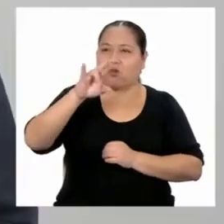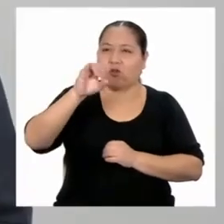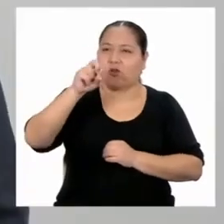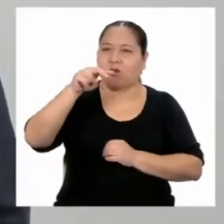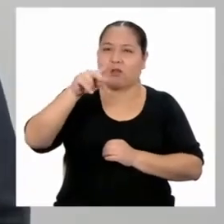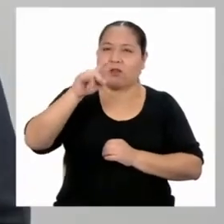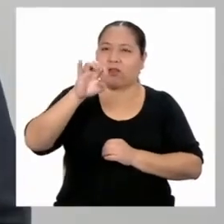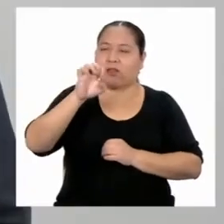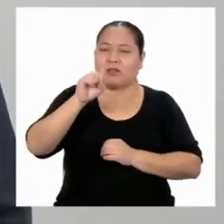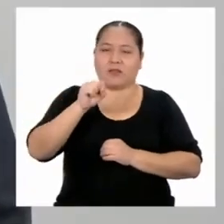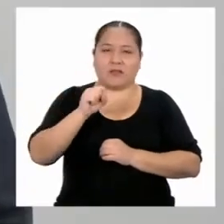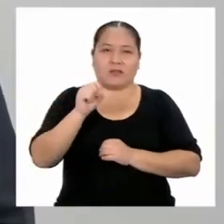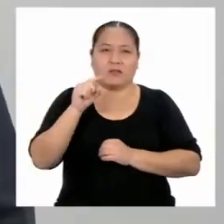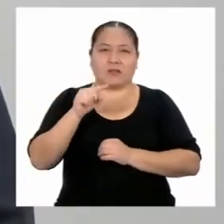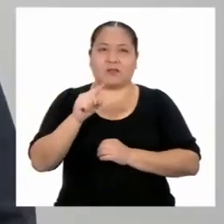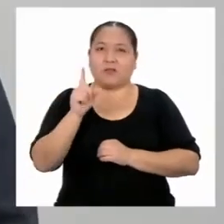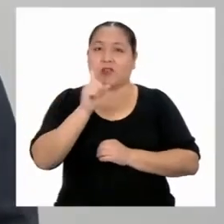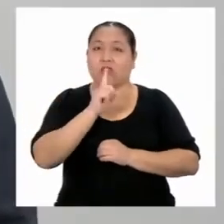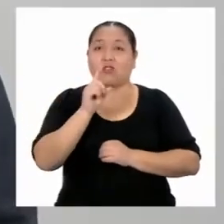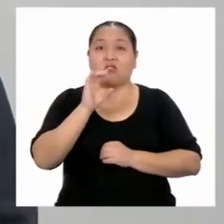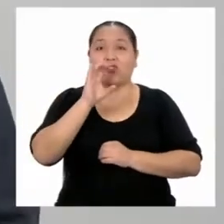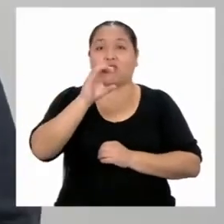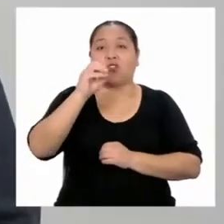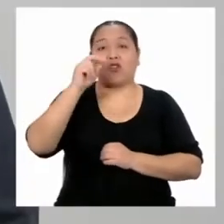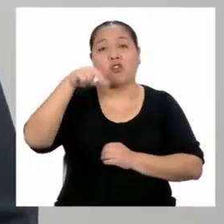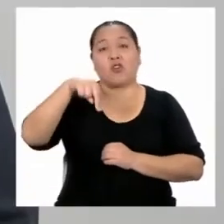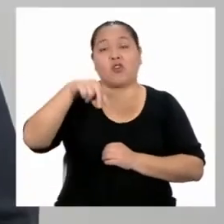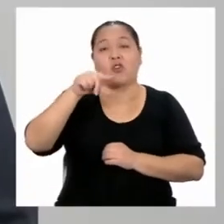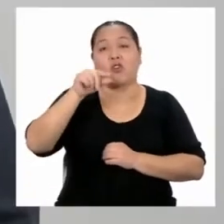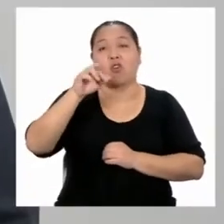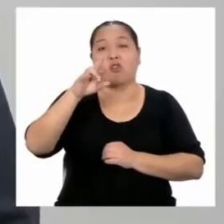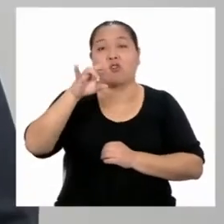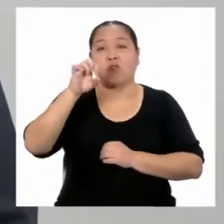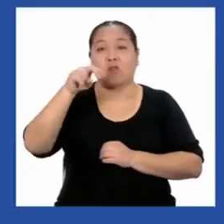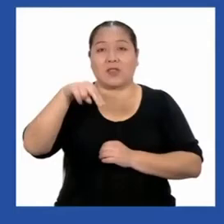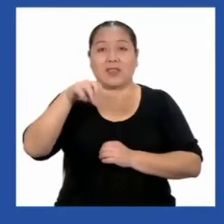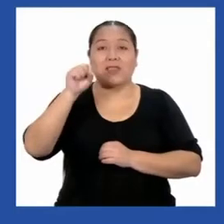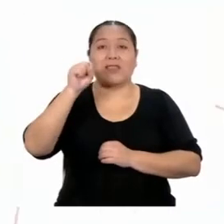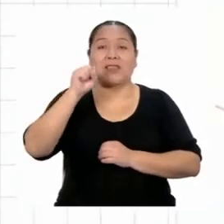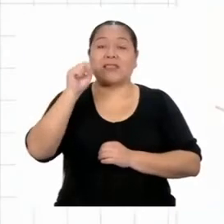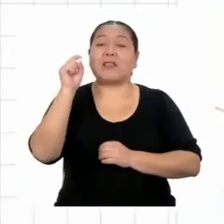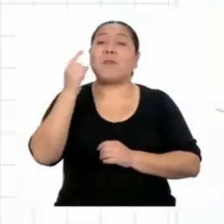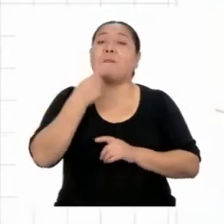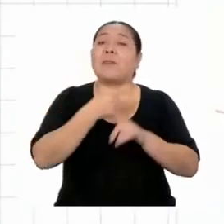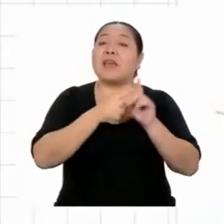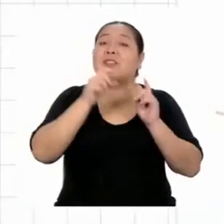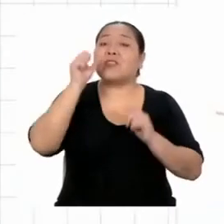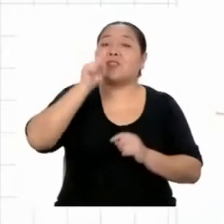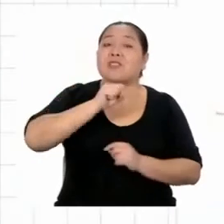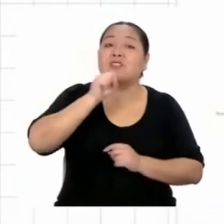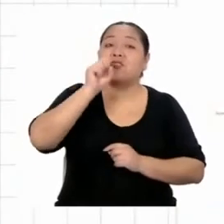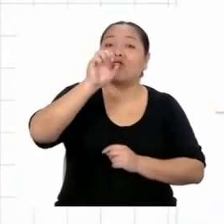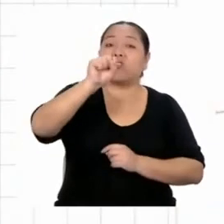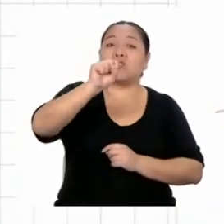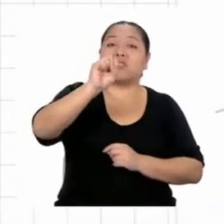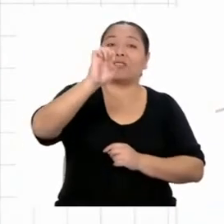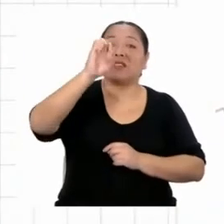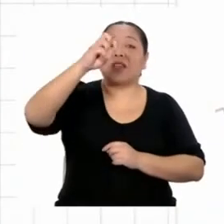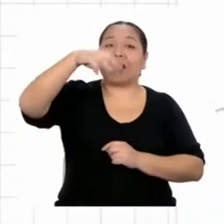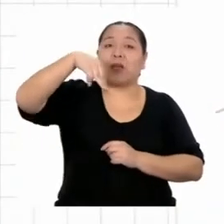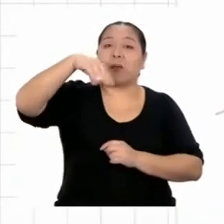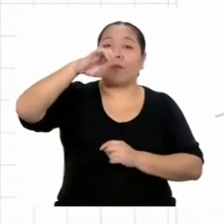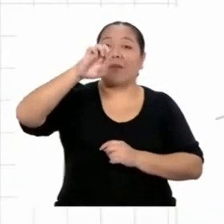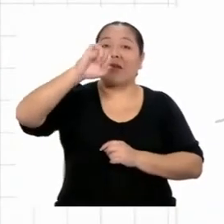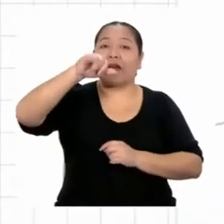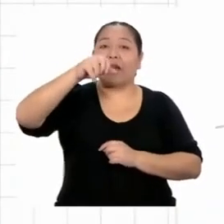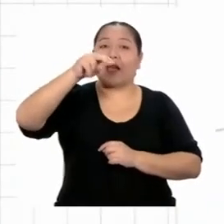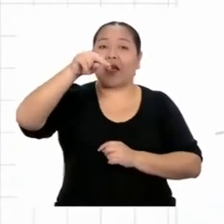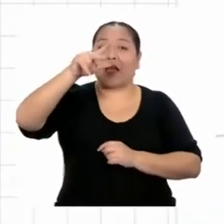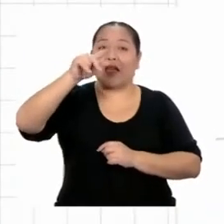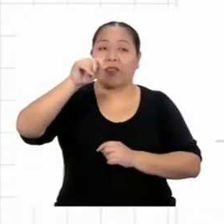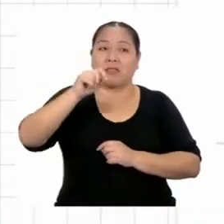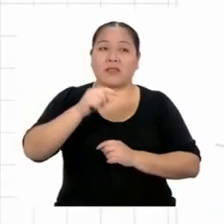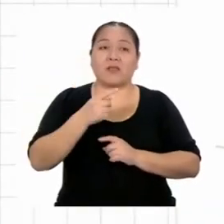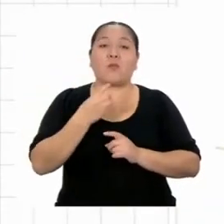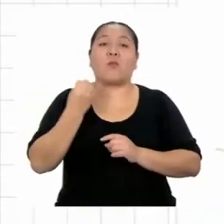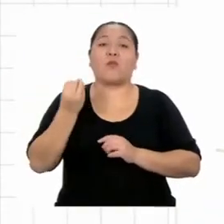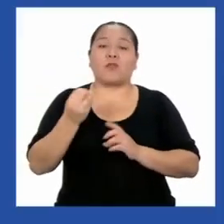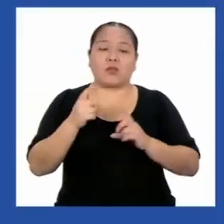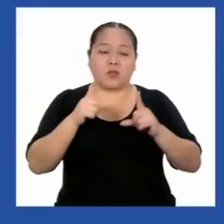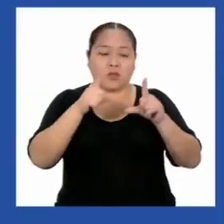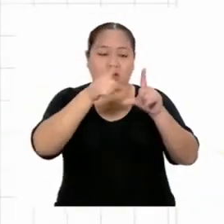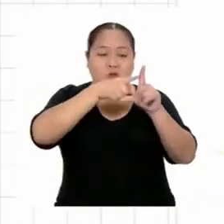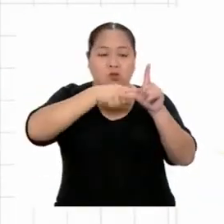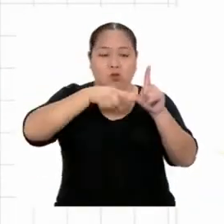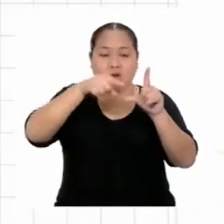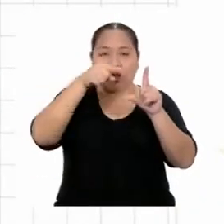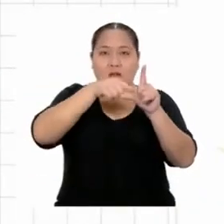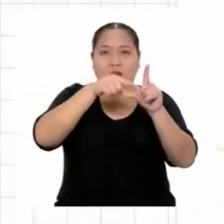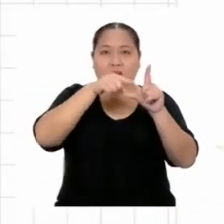Ajá, no son congruentes, pero sí semejantes, porque sus ángulos correspondientes son iguales.